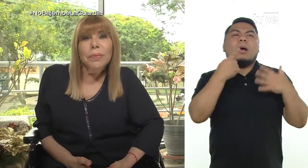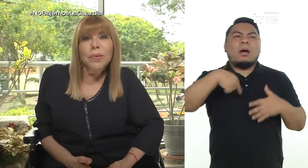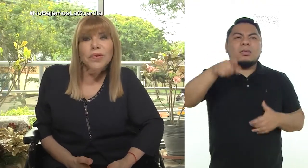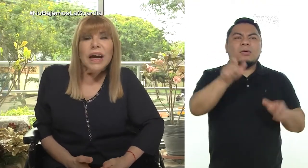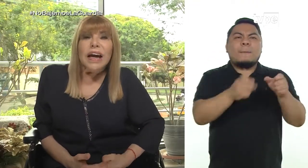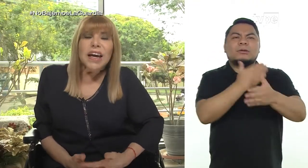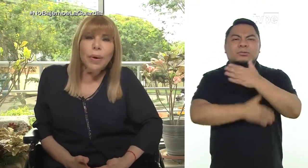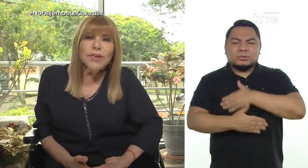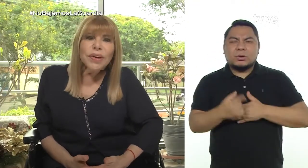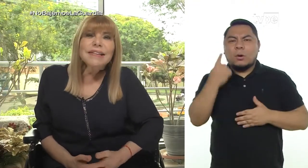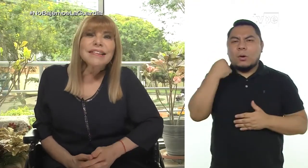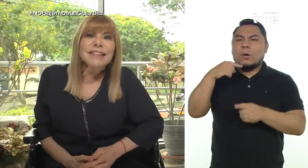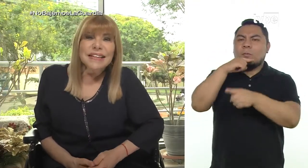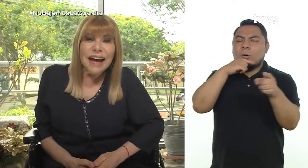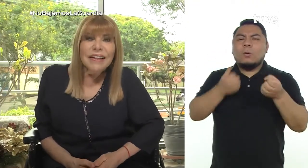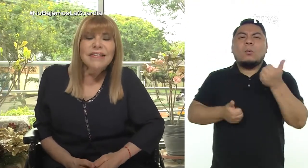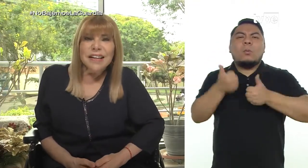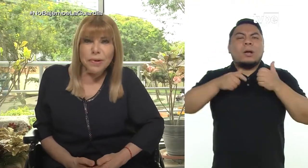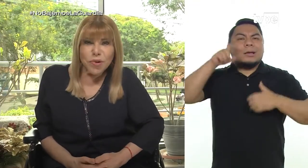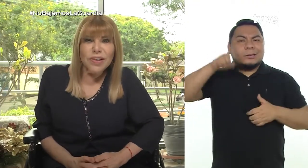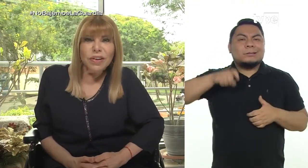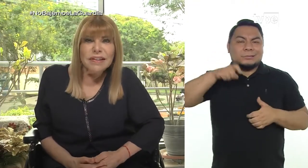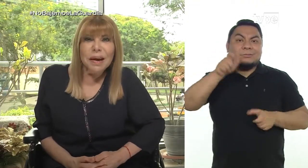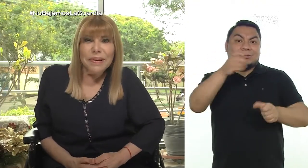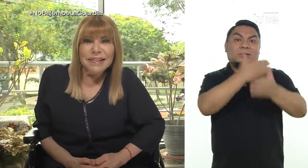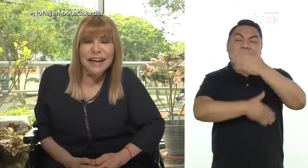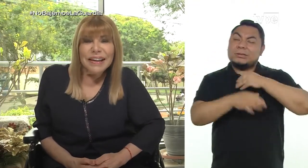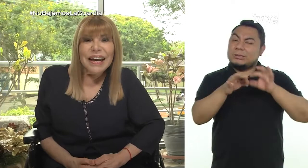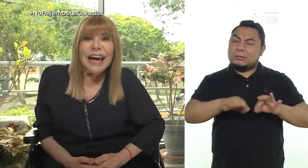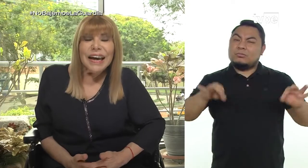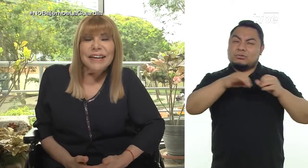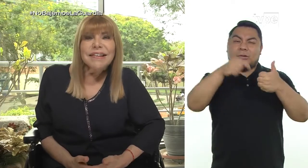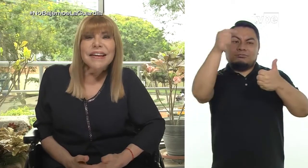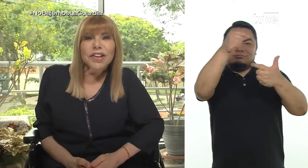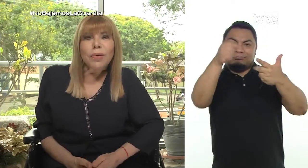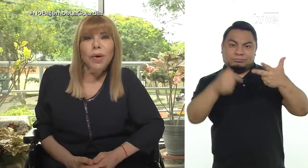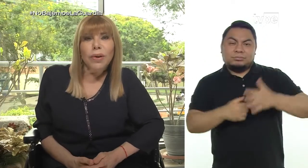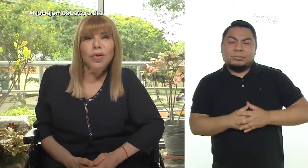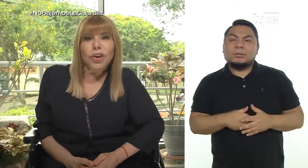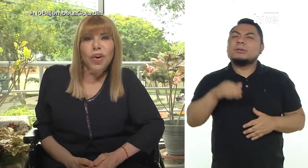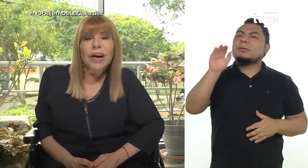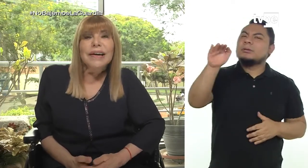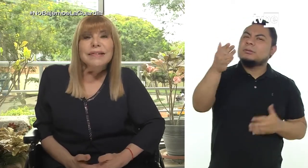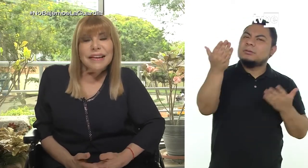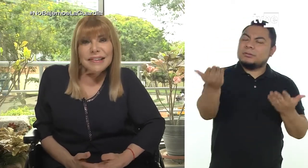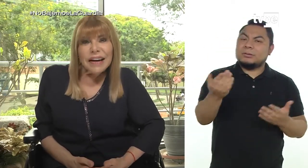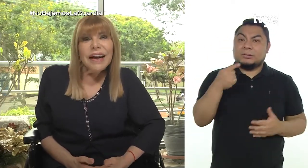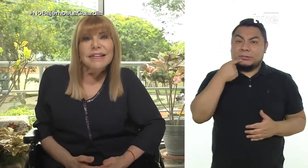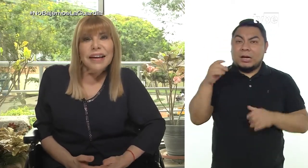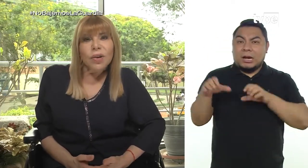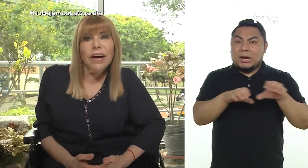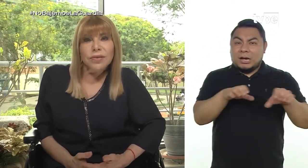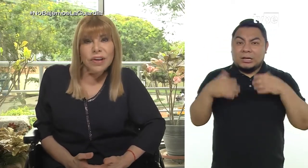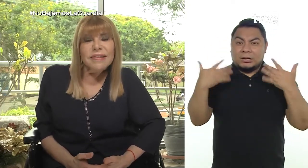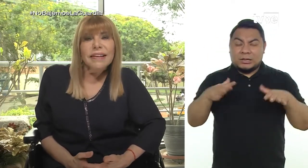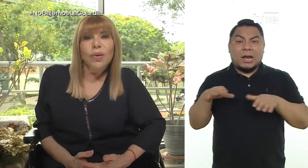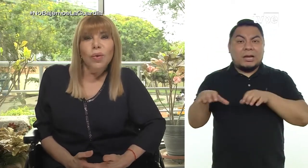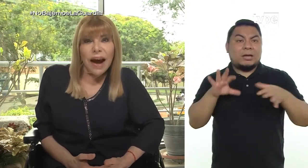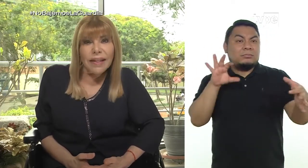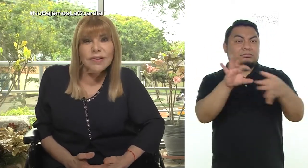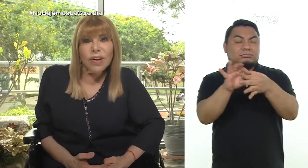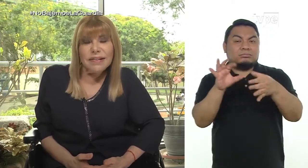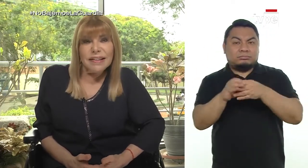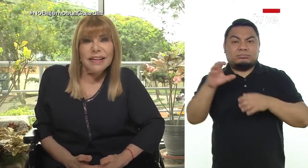dónde estamos y cuáles son las necesidades de las personas con discapacidad. En ese sentido, Marco Antonio, ¿se están realizando acciones